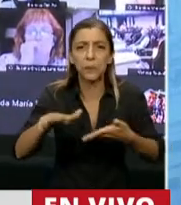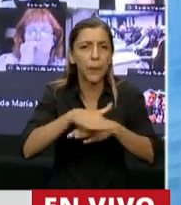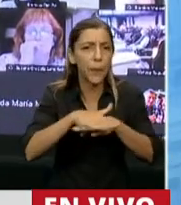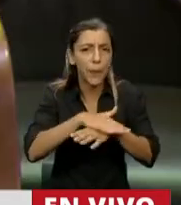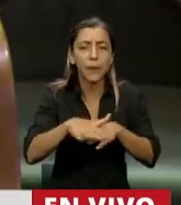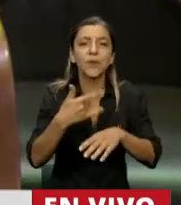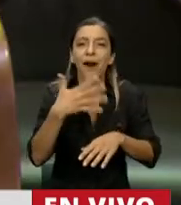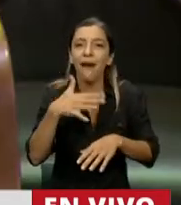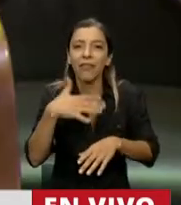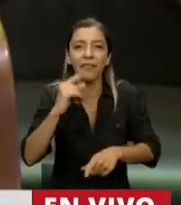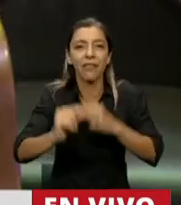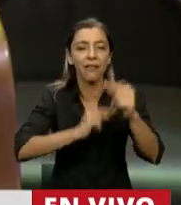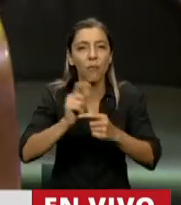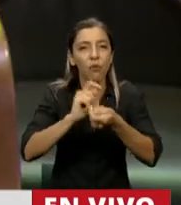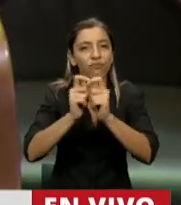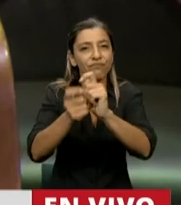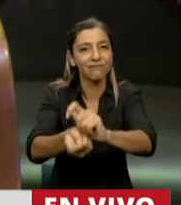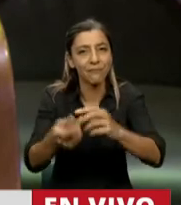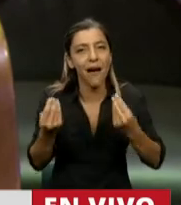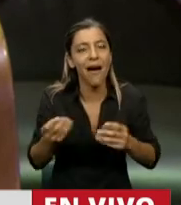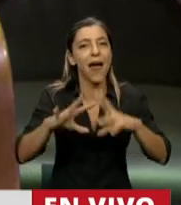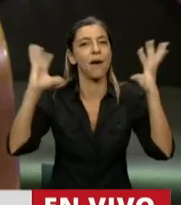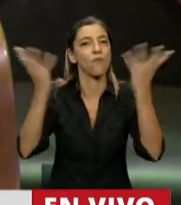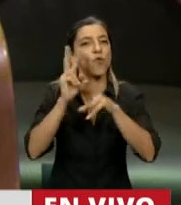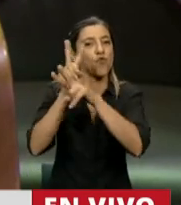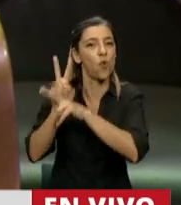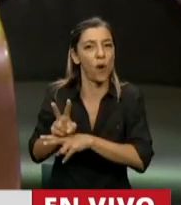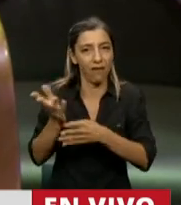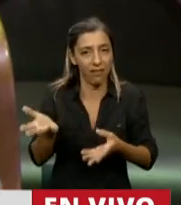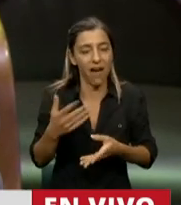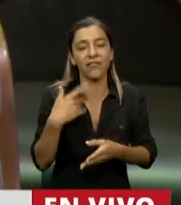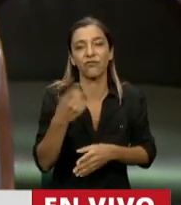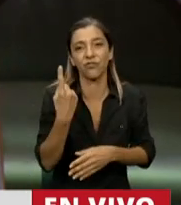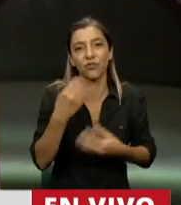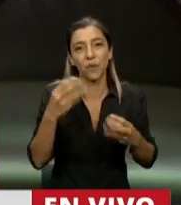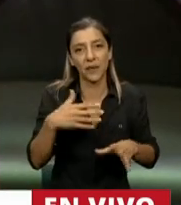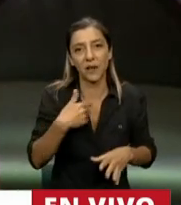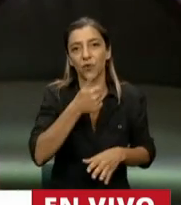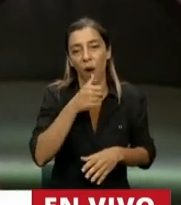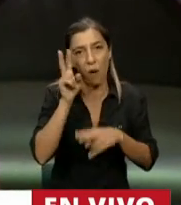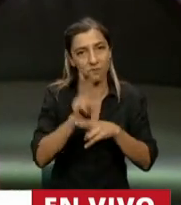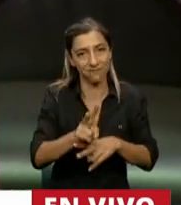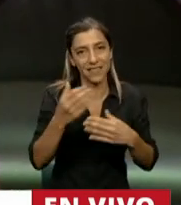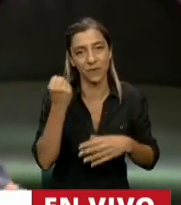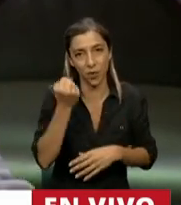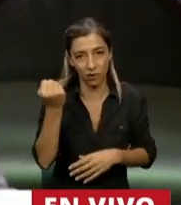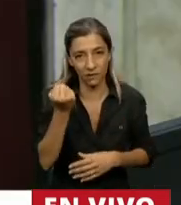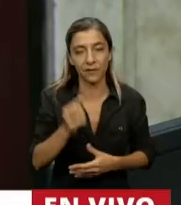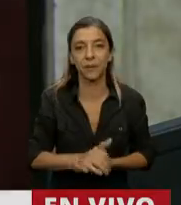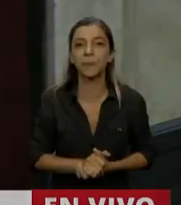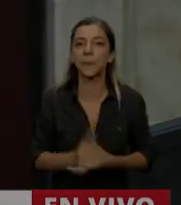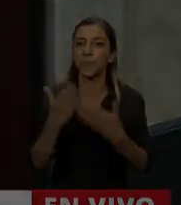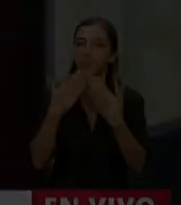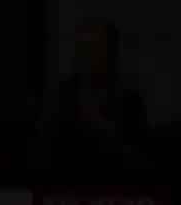pero tan importante para la vida humana y para la vida de nuestro planeta, que es cuidar el agua potable. Muchas gracias. Muchas gracias, señora